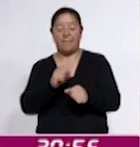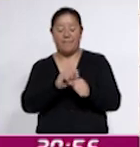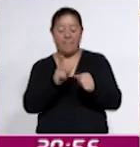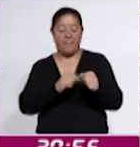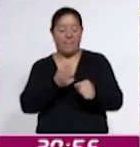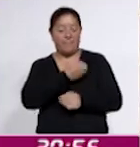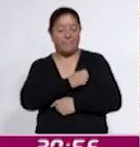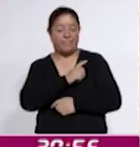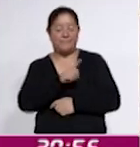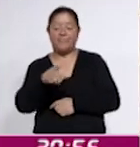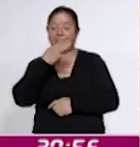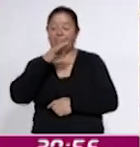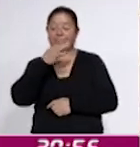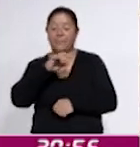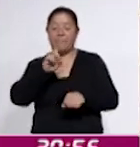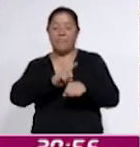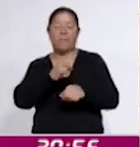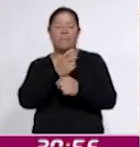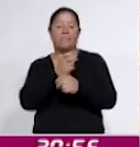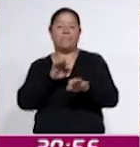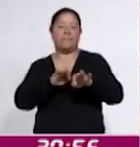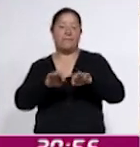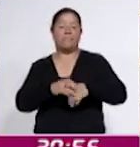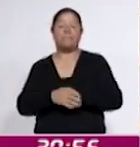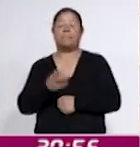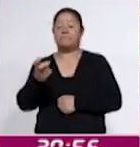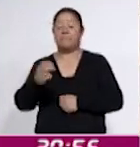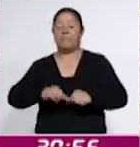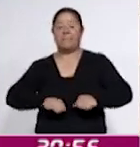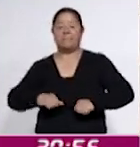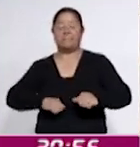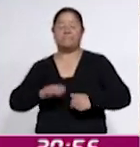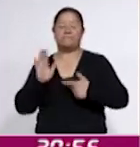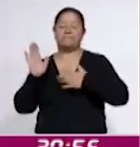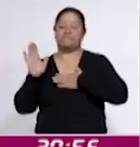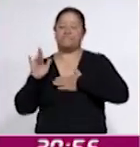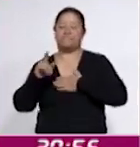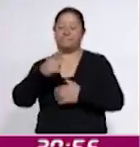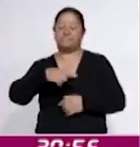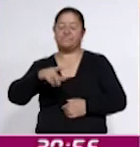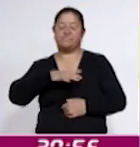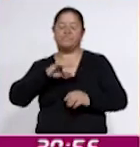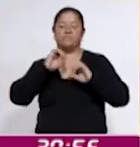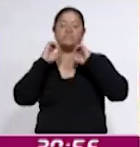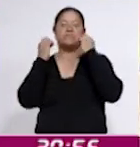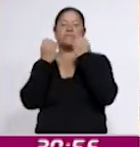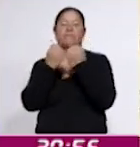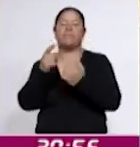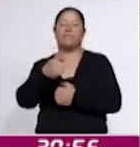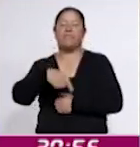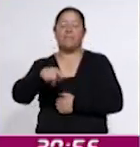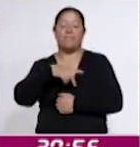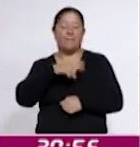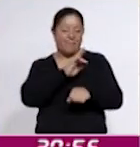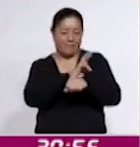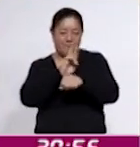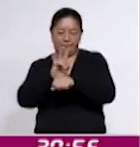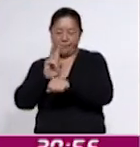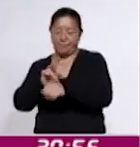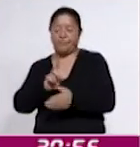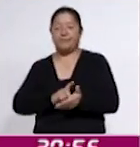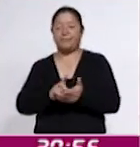celebró el Día del Empleado. En este evento se refrendó el compromiso de la organización sindical de velar por los derechos